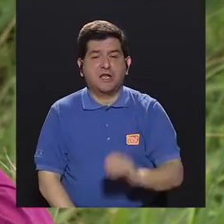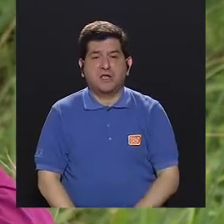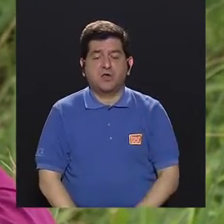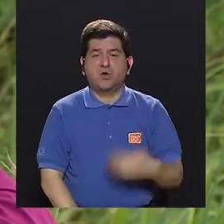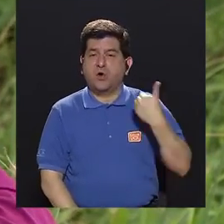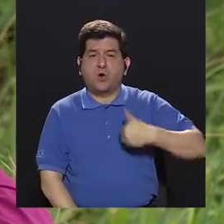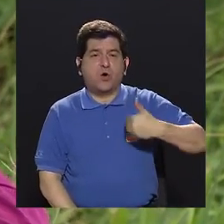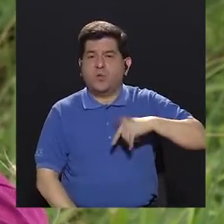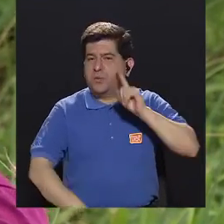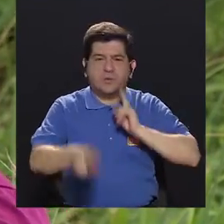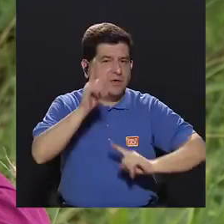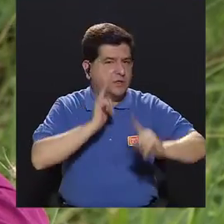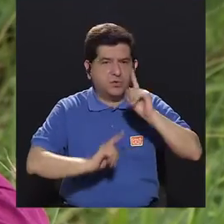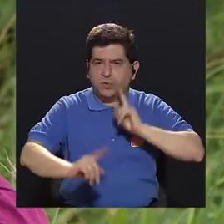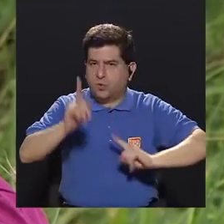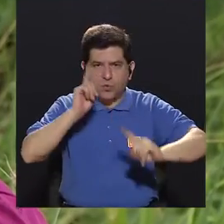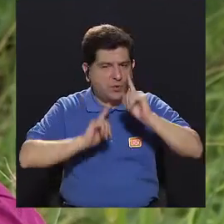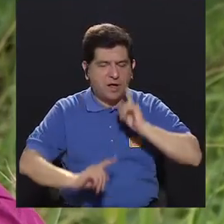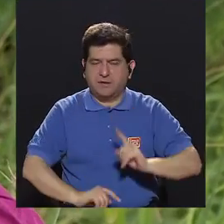los hombres no lloran?